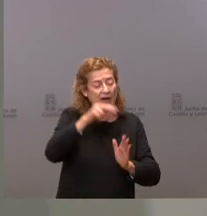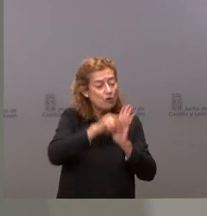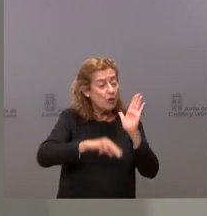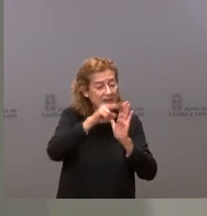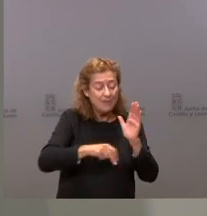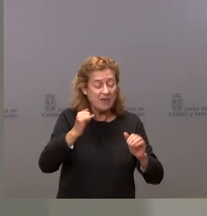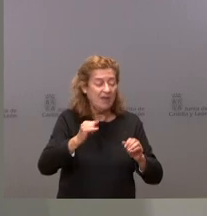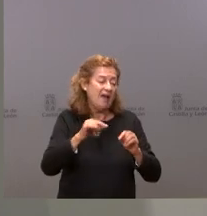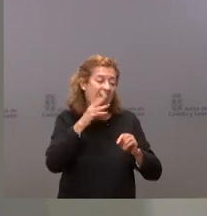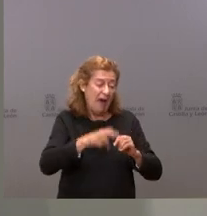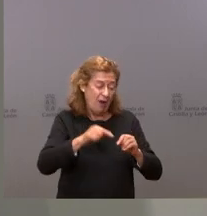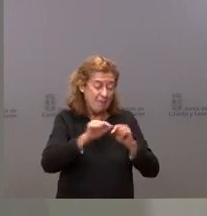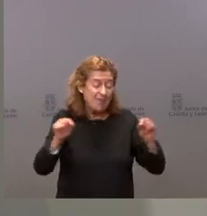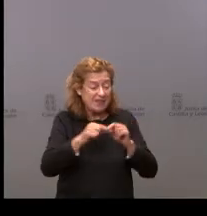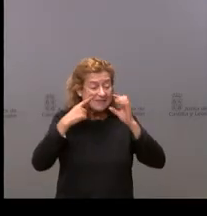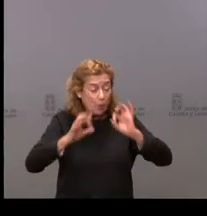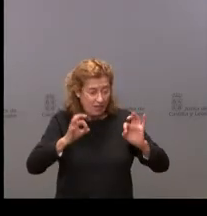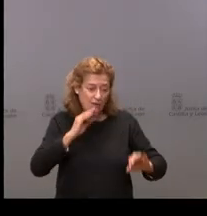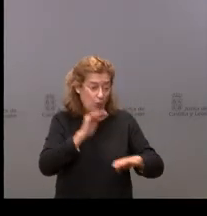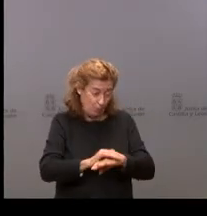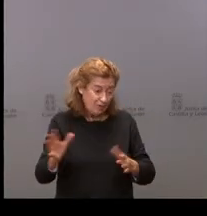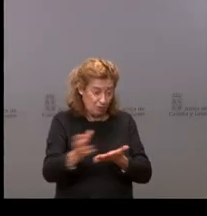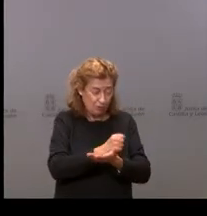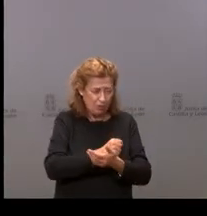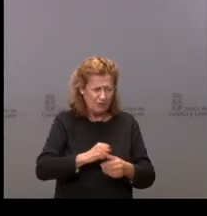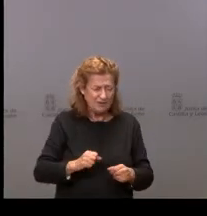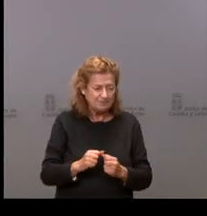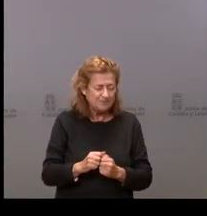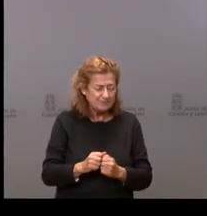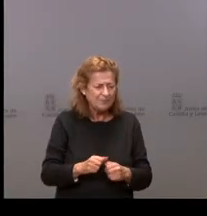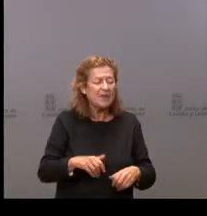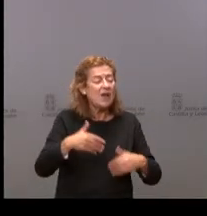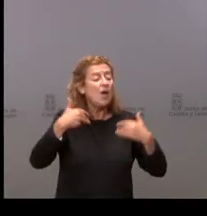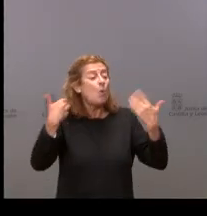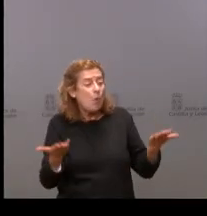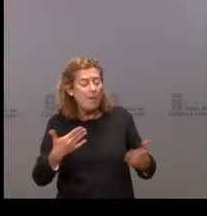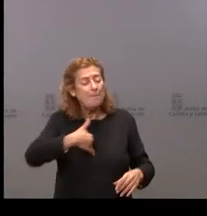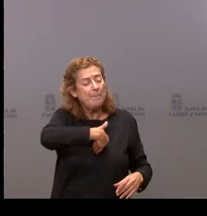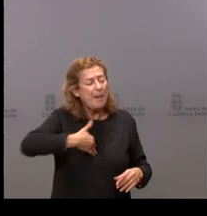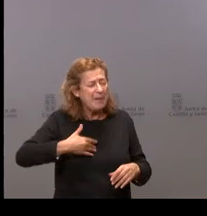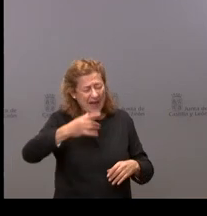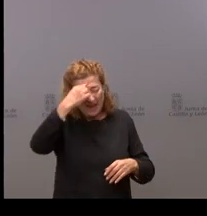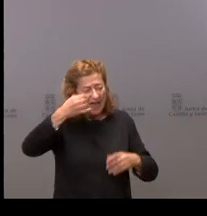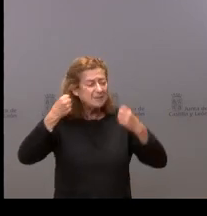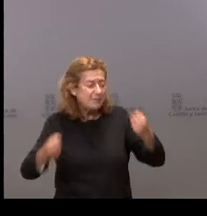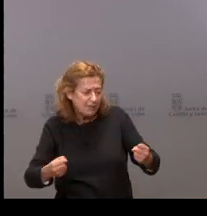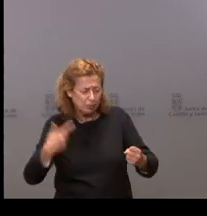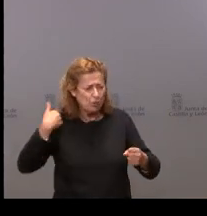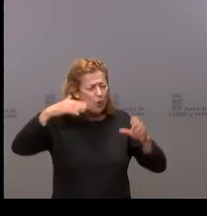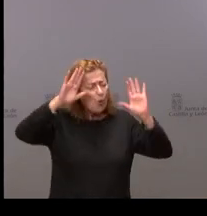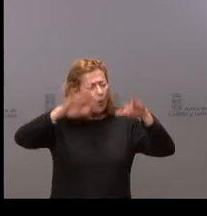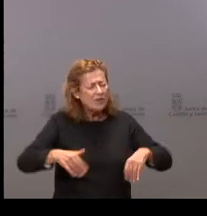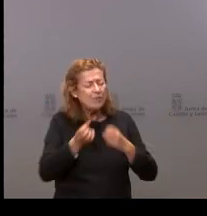en materia de seguridad que está actualmente vigente. Me saber cuál va a ser el papel de los expertos después del último informe